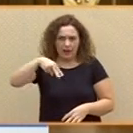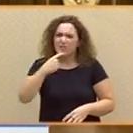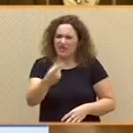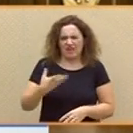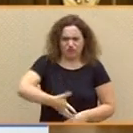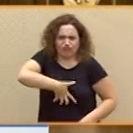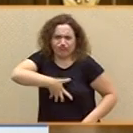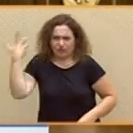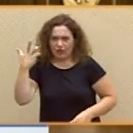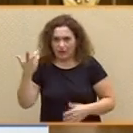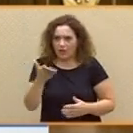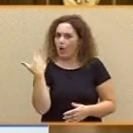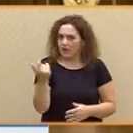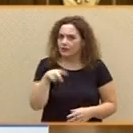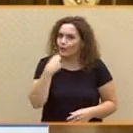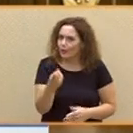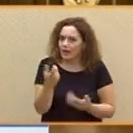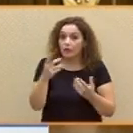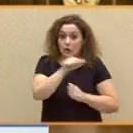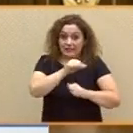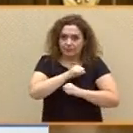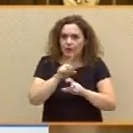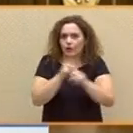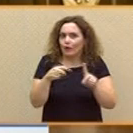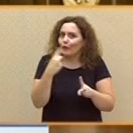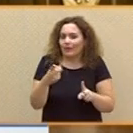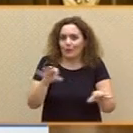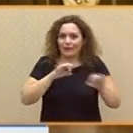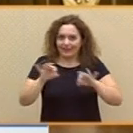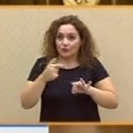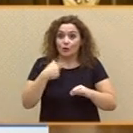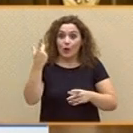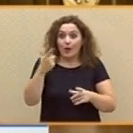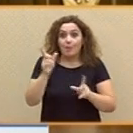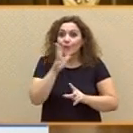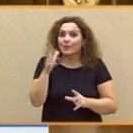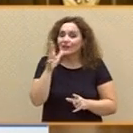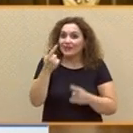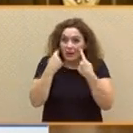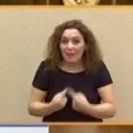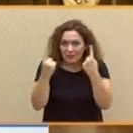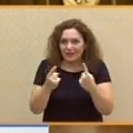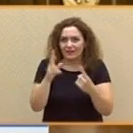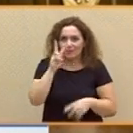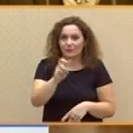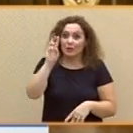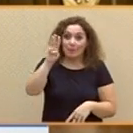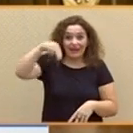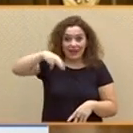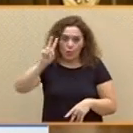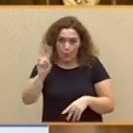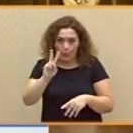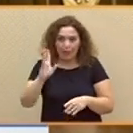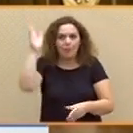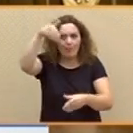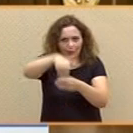sobreactuación, porque no sería la primera vez que hemos visto al PNV votar una investidura al Partido Popular. Y quiero pensar que el cabreo